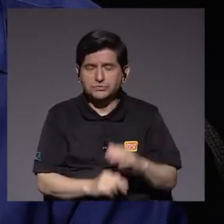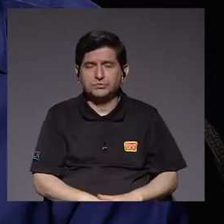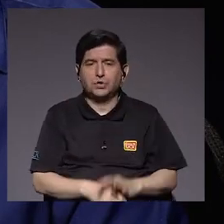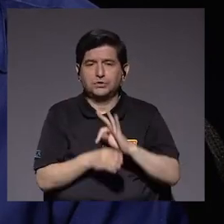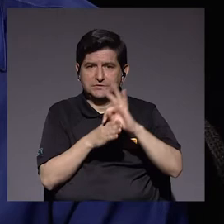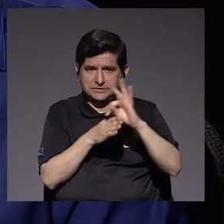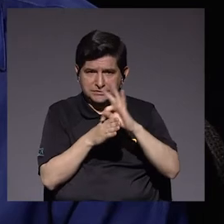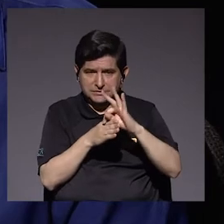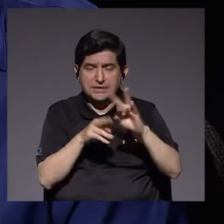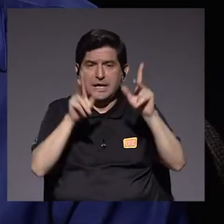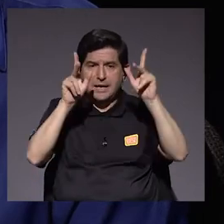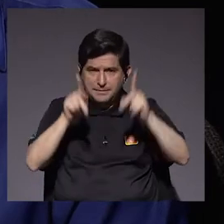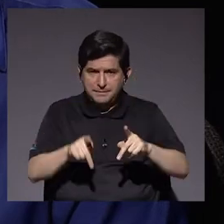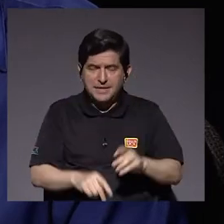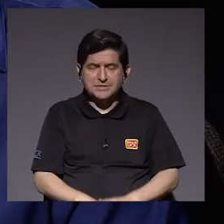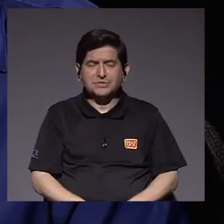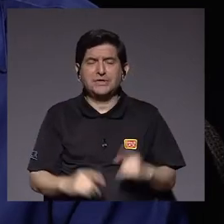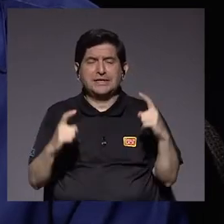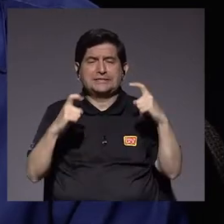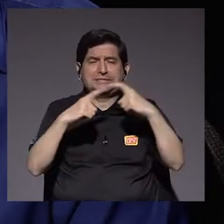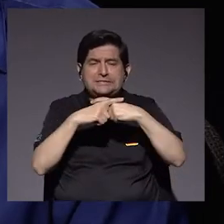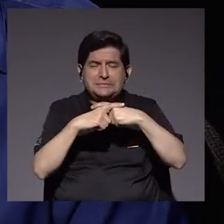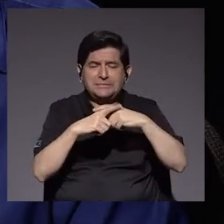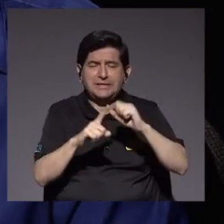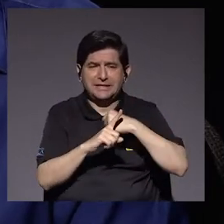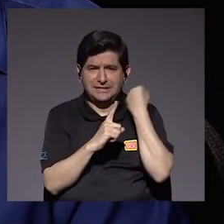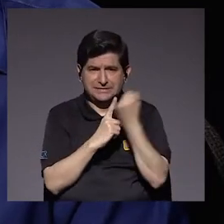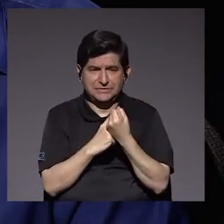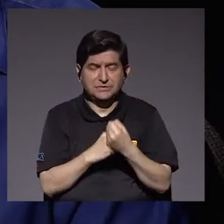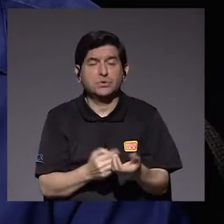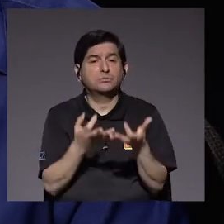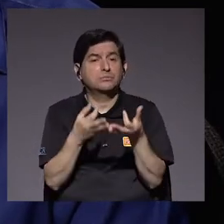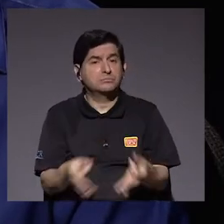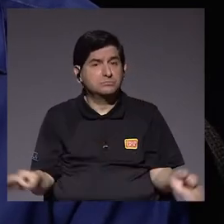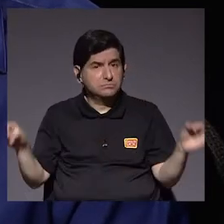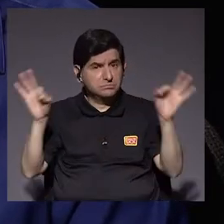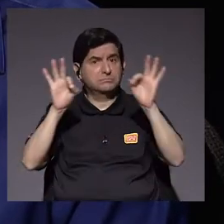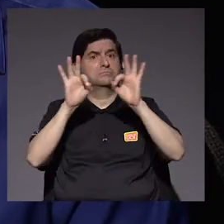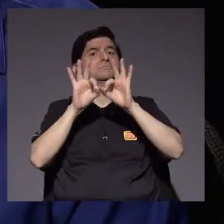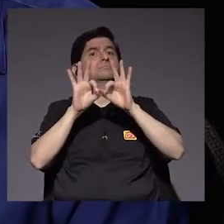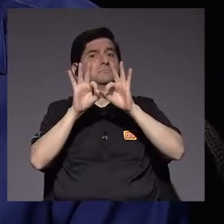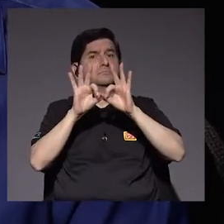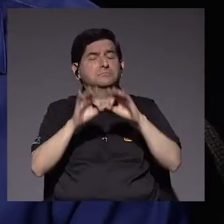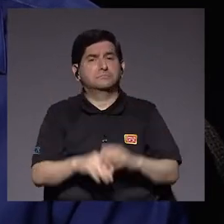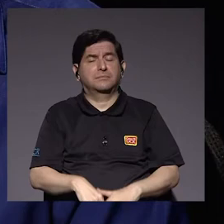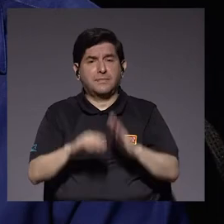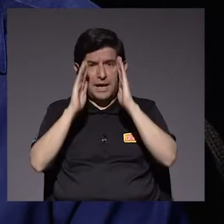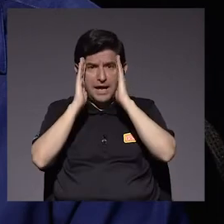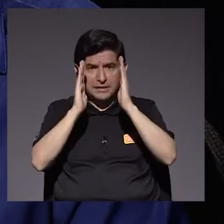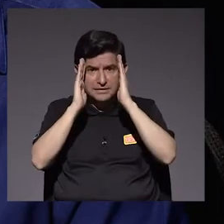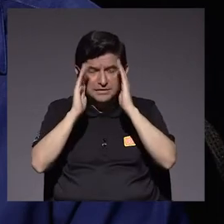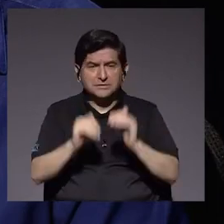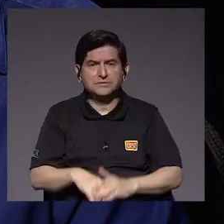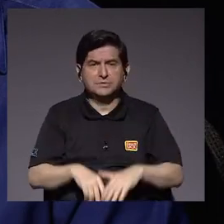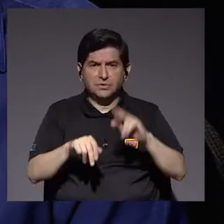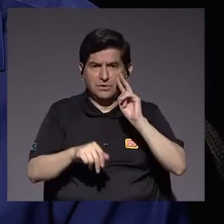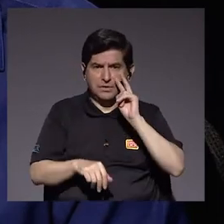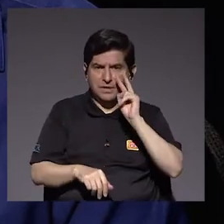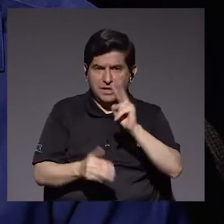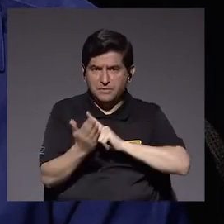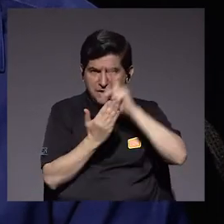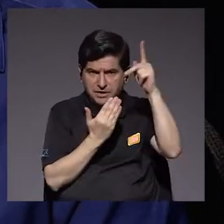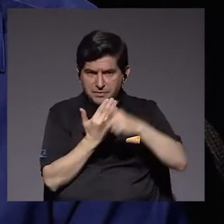un tratamiento para las personas que se complican. Es claro, es importante que los teleaudientes tengan claro